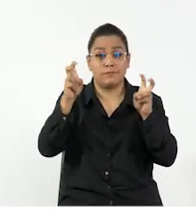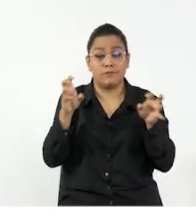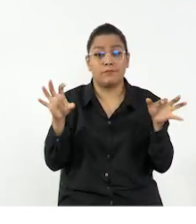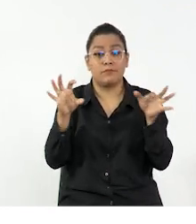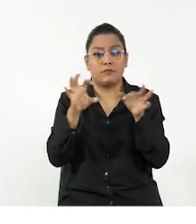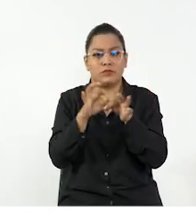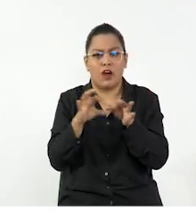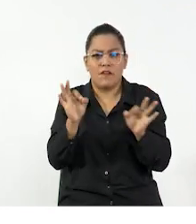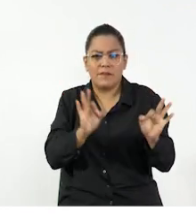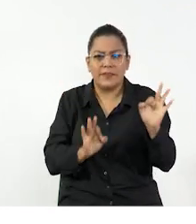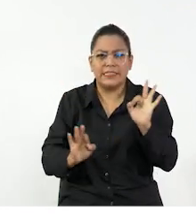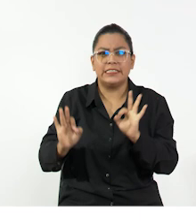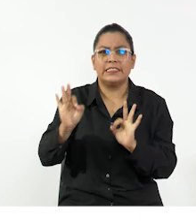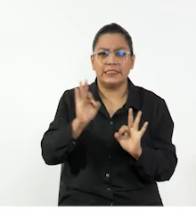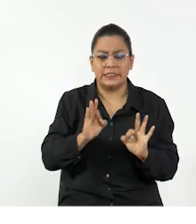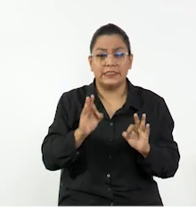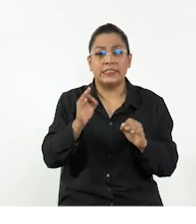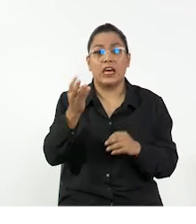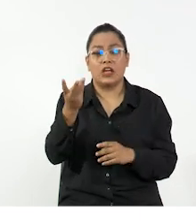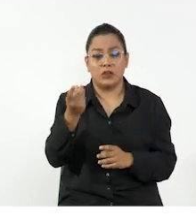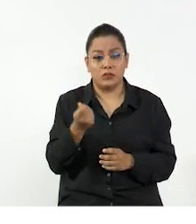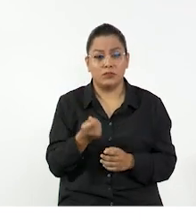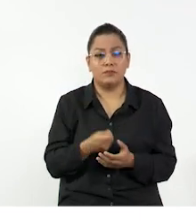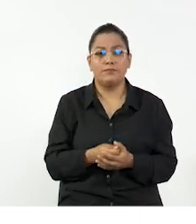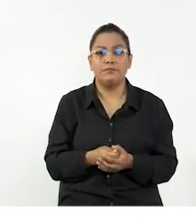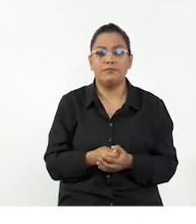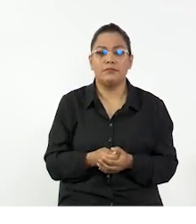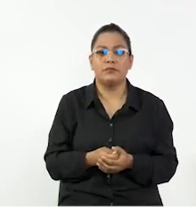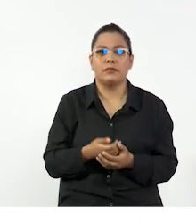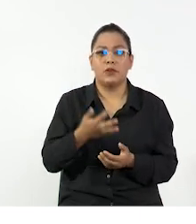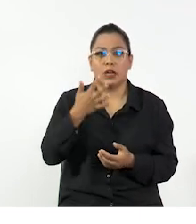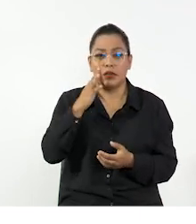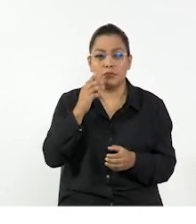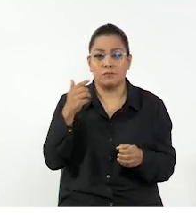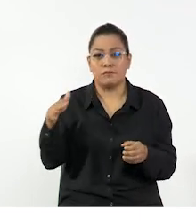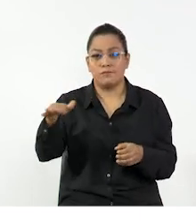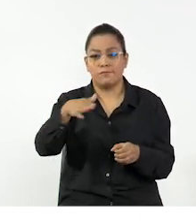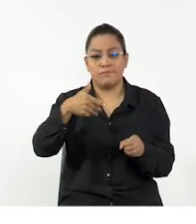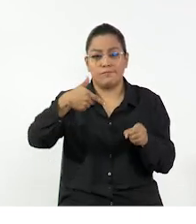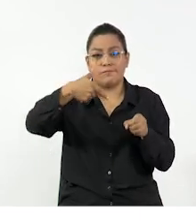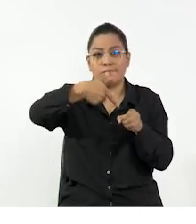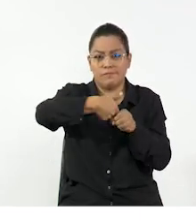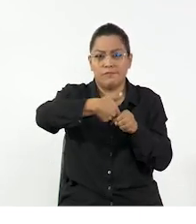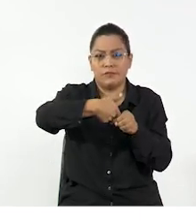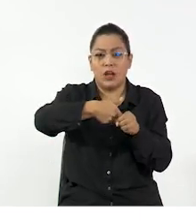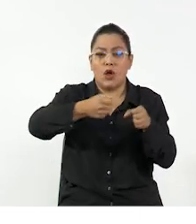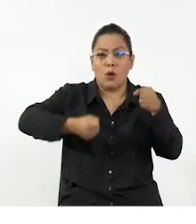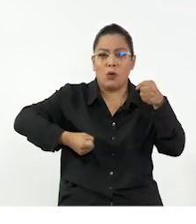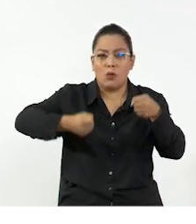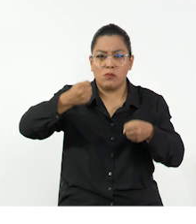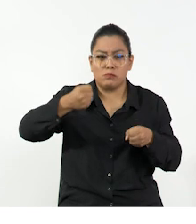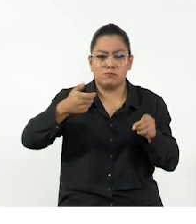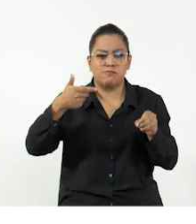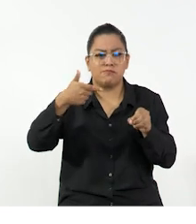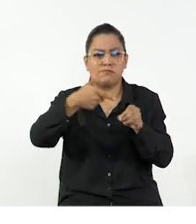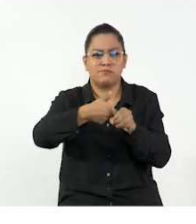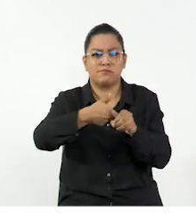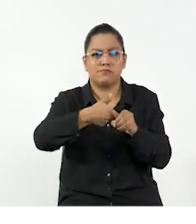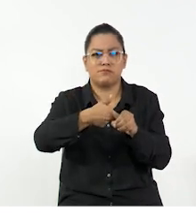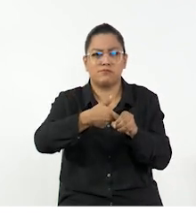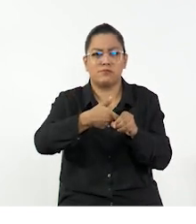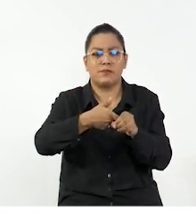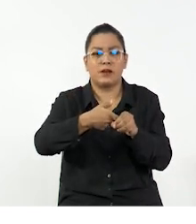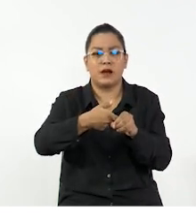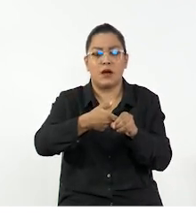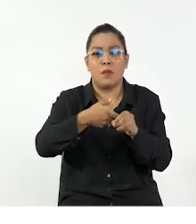magnitudes físicas y a la vez unidades físicas relacionadas de manera directa. Cuando cargamos combustible en nuestro vehículo, nosotros